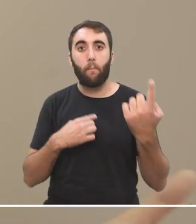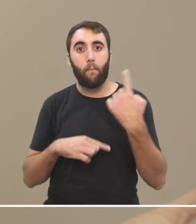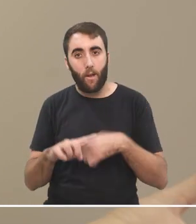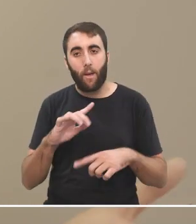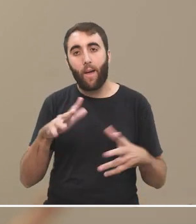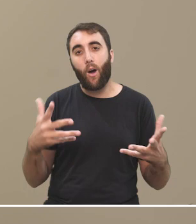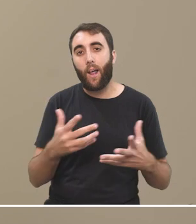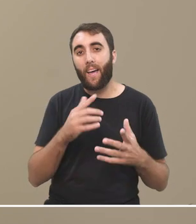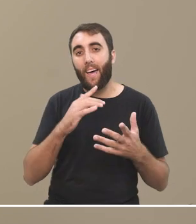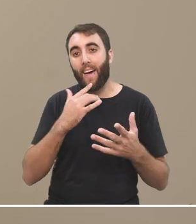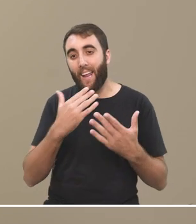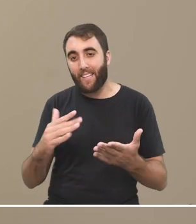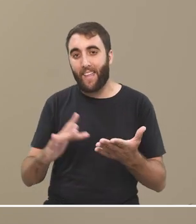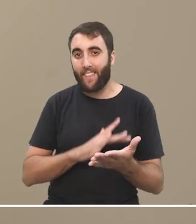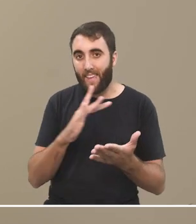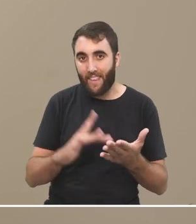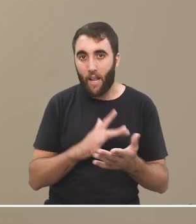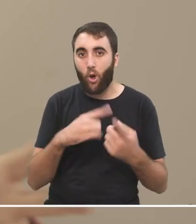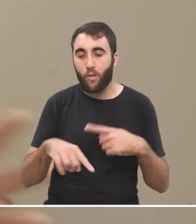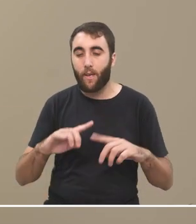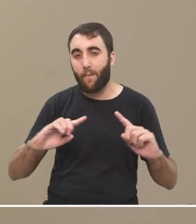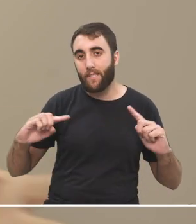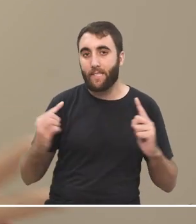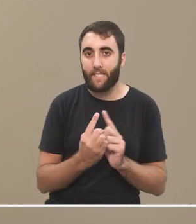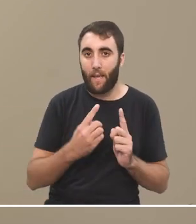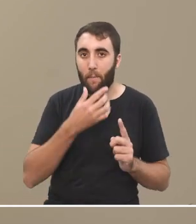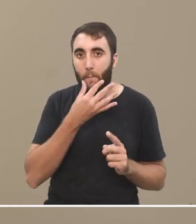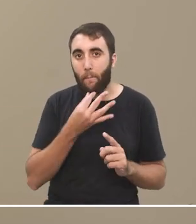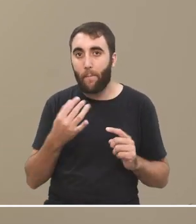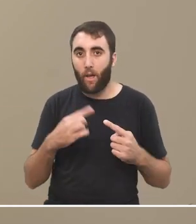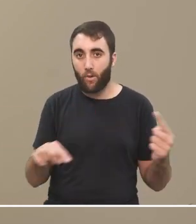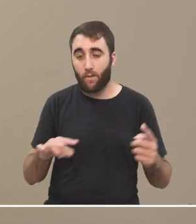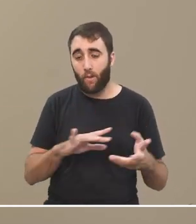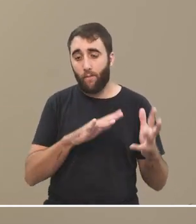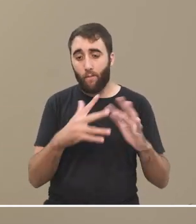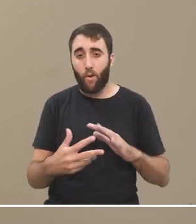simplificó también por sus mismas reglas por el modo que funciona